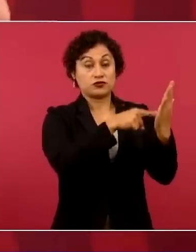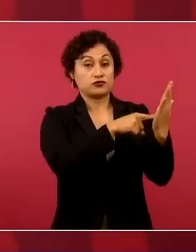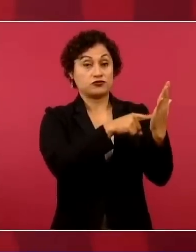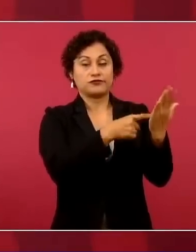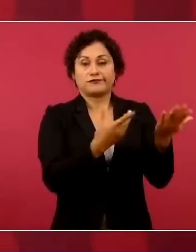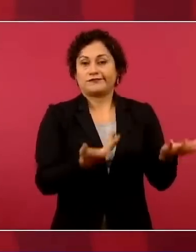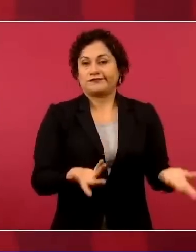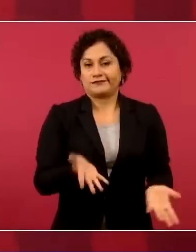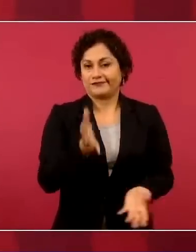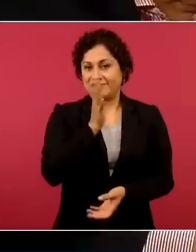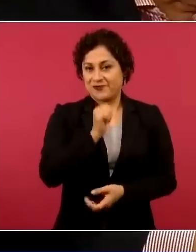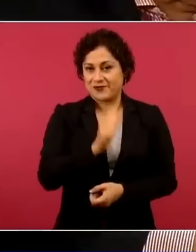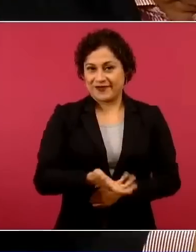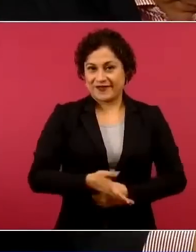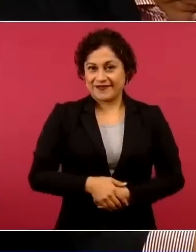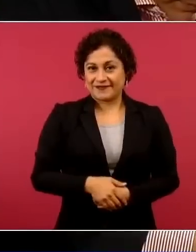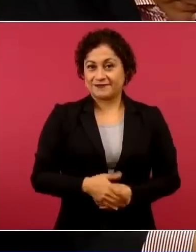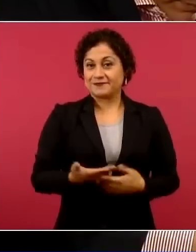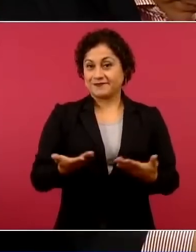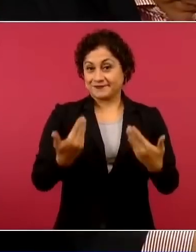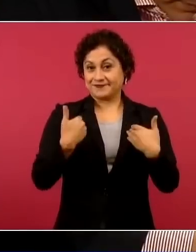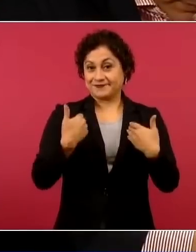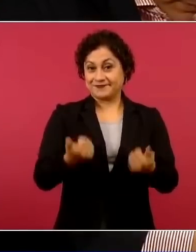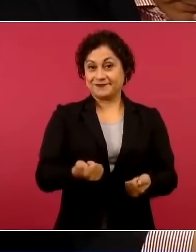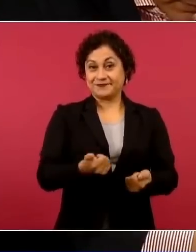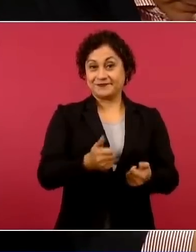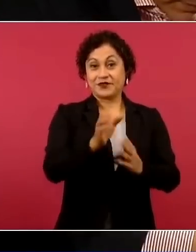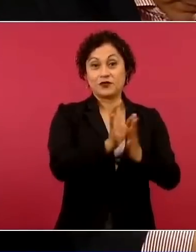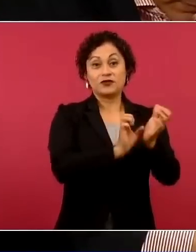la Constitución, que es la ley de leyes.